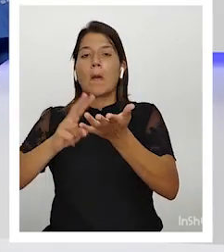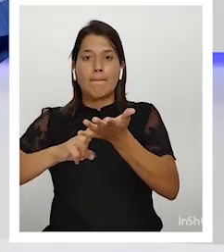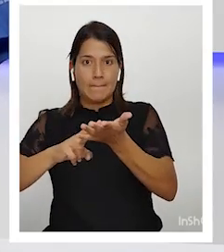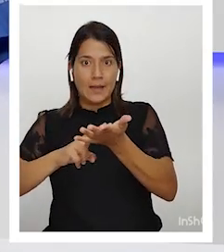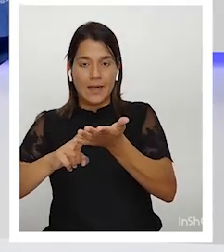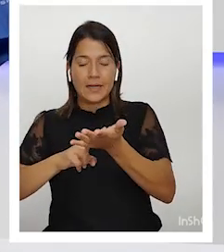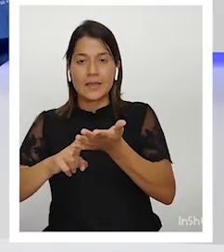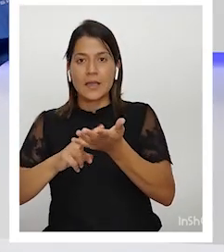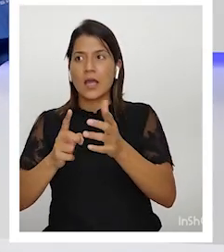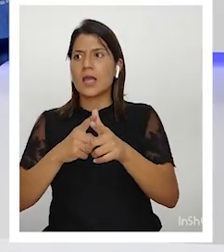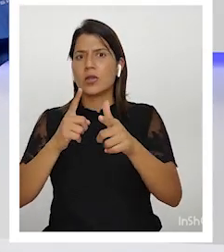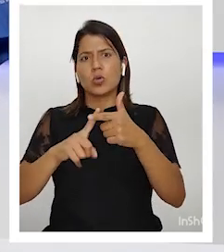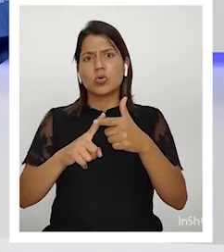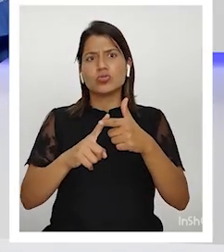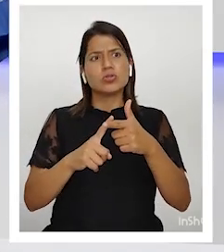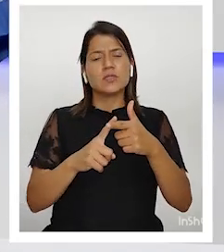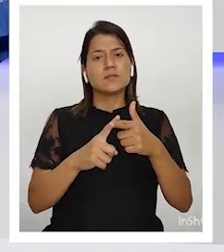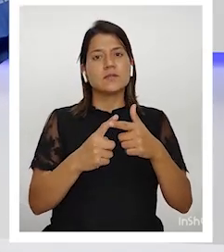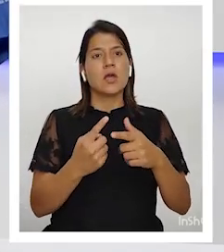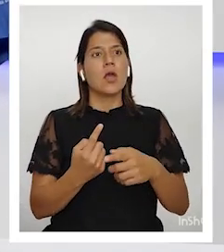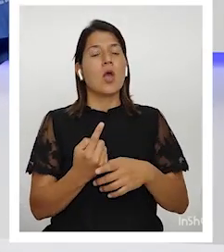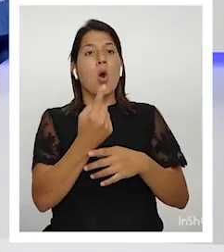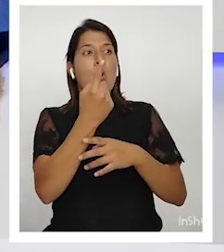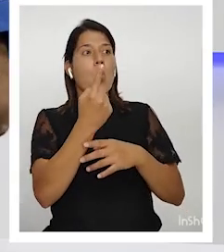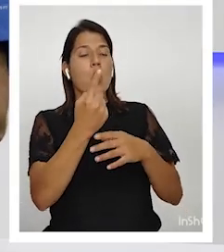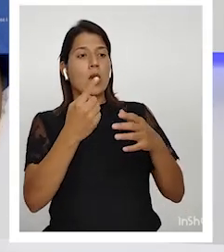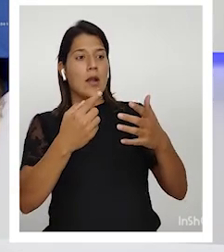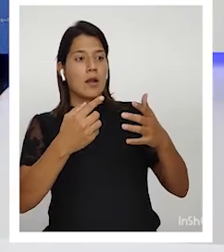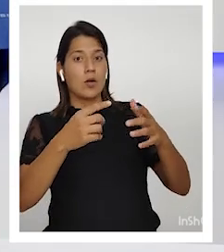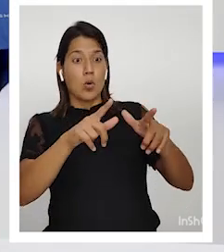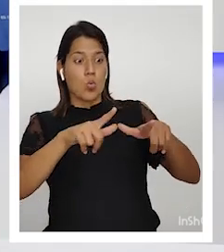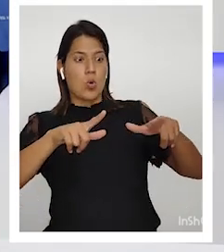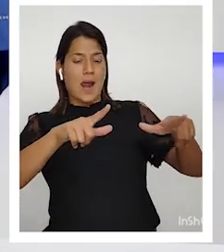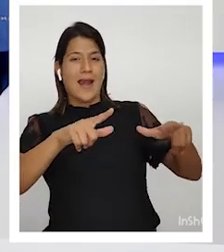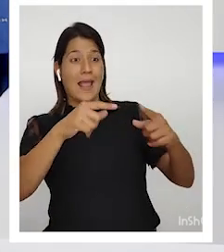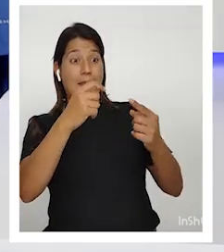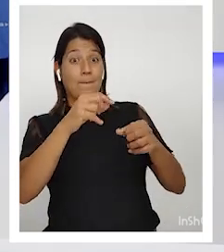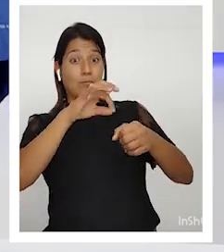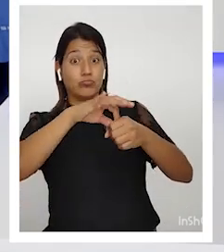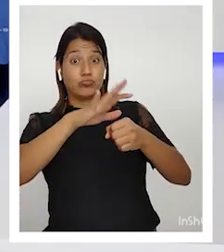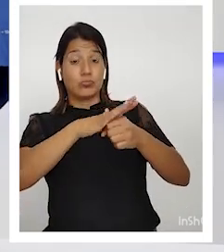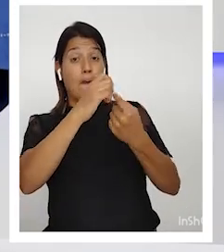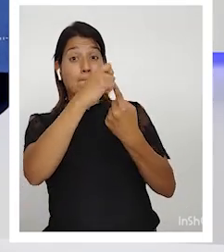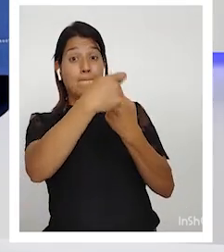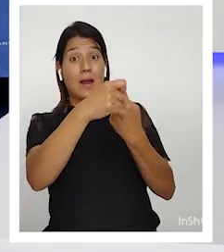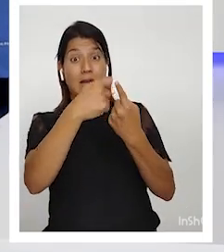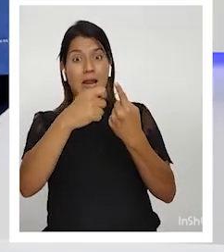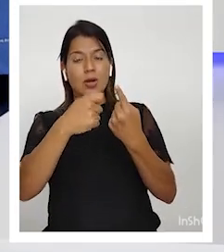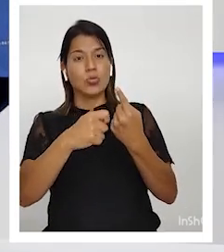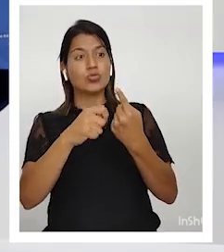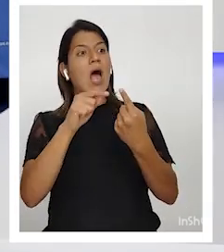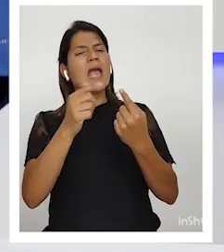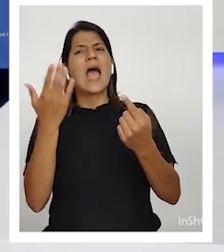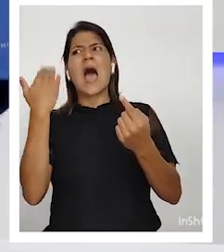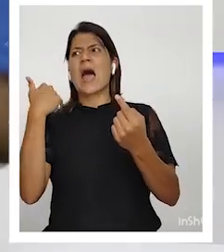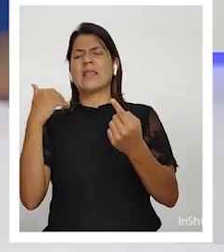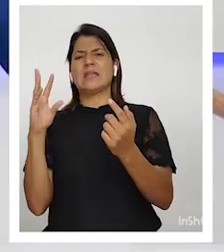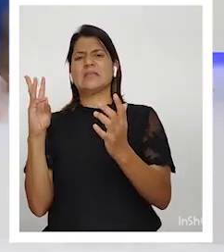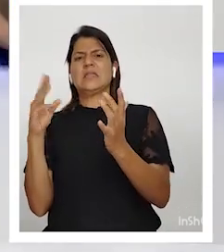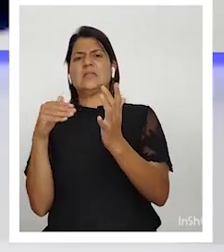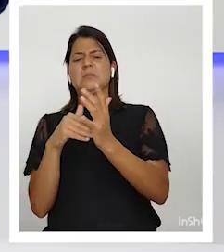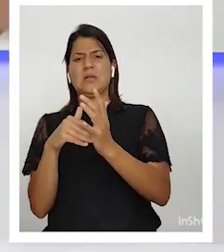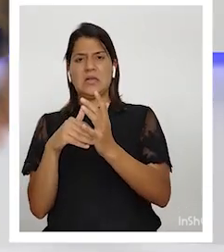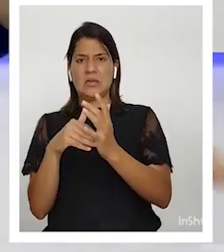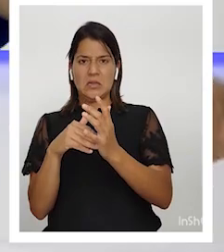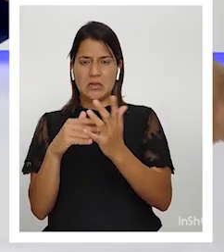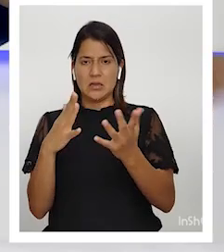6 mil trabajadores se veía reducida a 2 mil 500 o 3 mil, porque en lugar de los fumigadores manuales, venían los